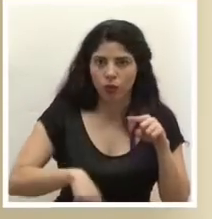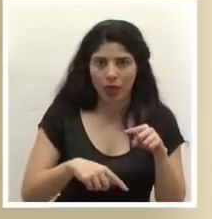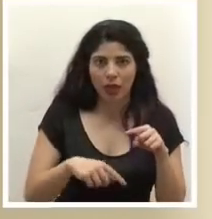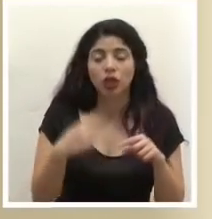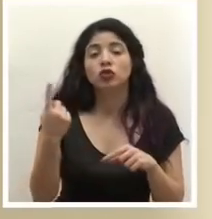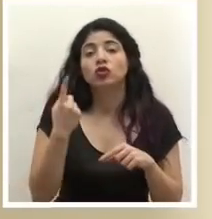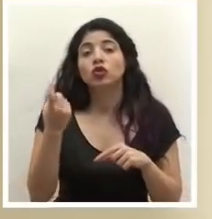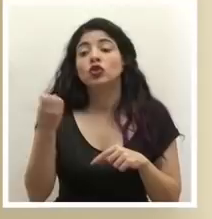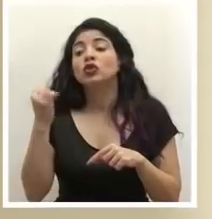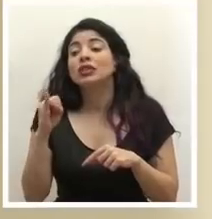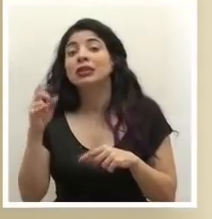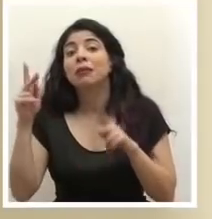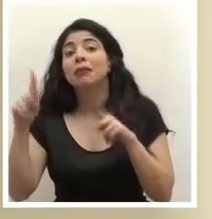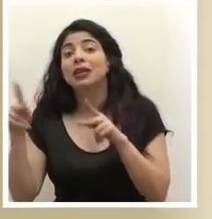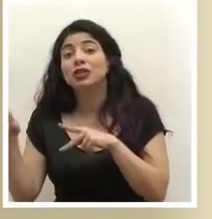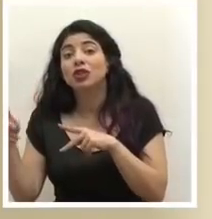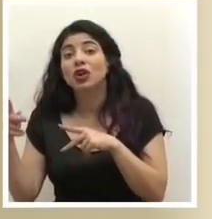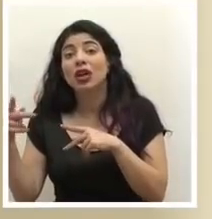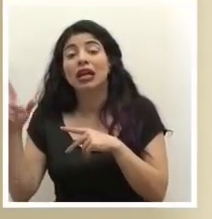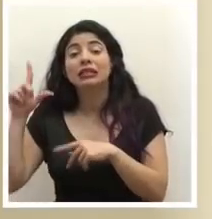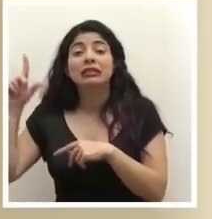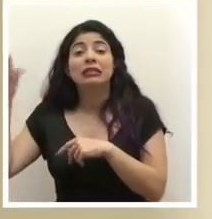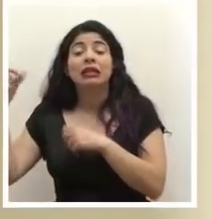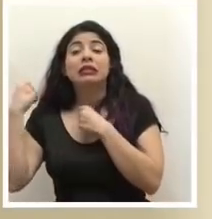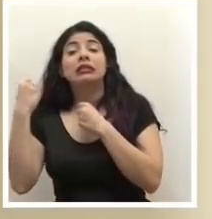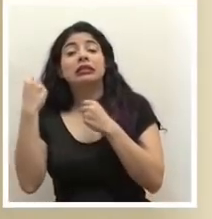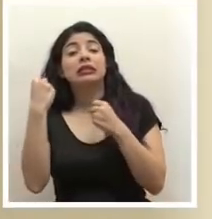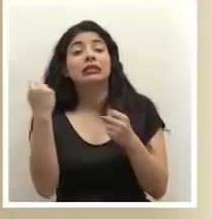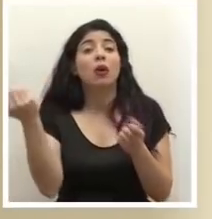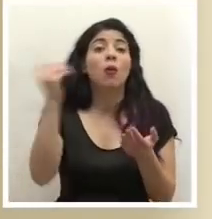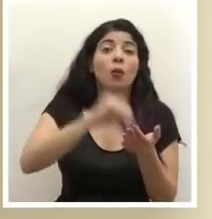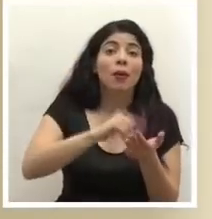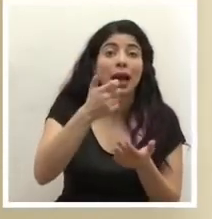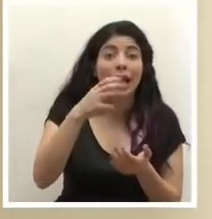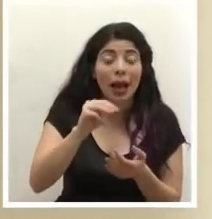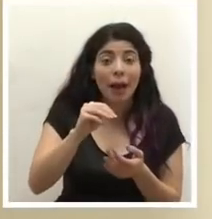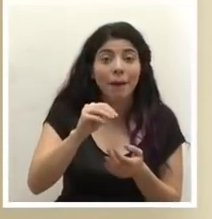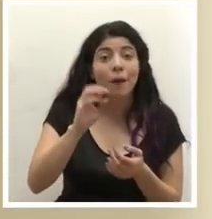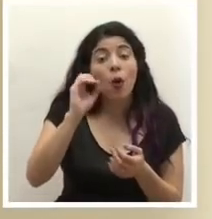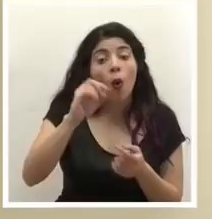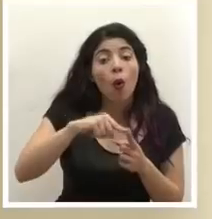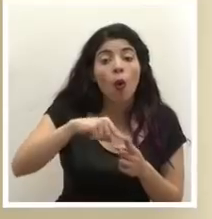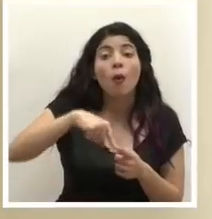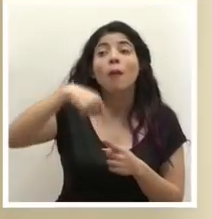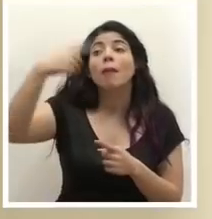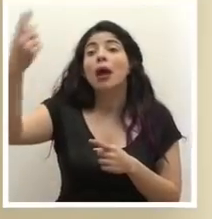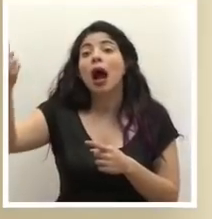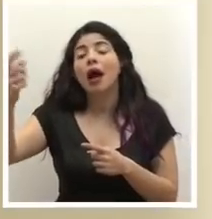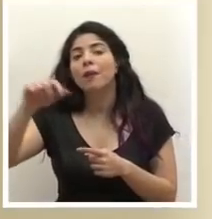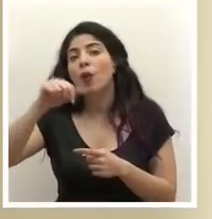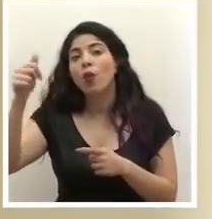salvedad que quien esté regresando ya sea al área metropolitana o bien se está desplazando aquí a un cantón en una